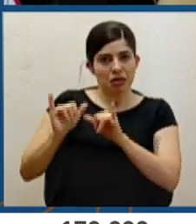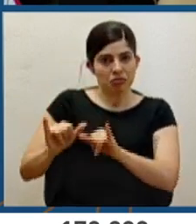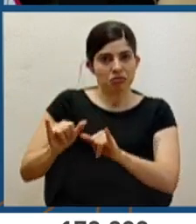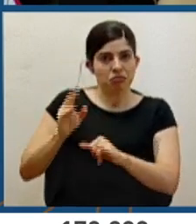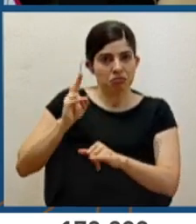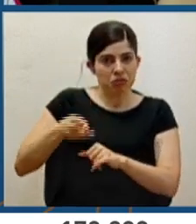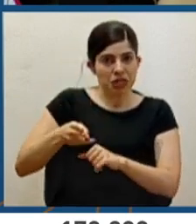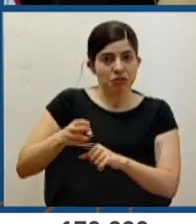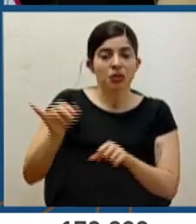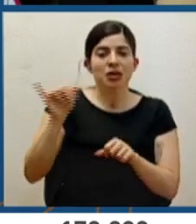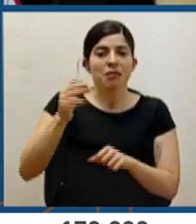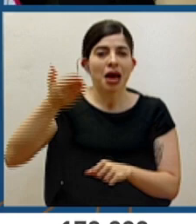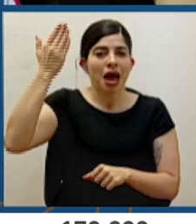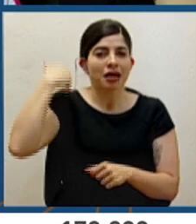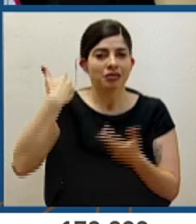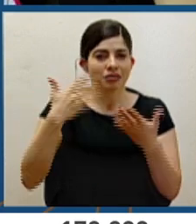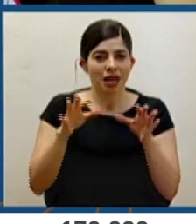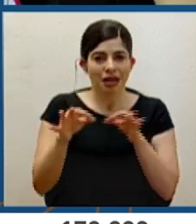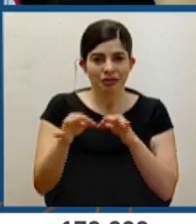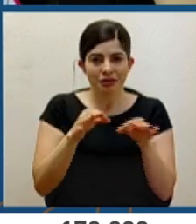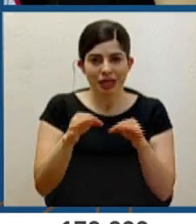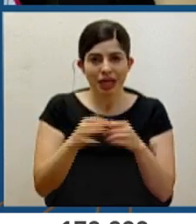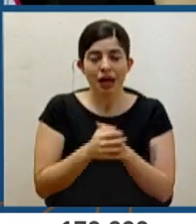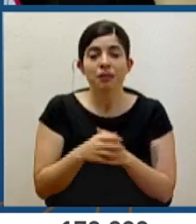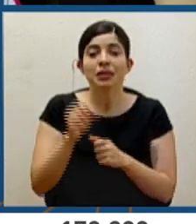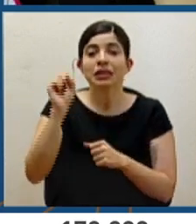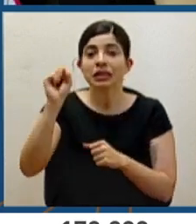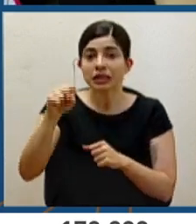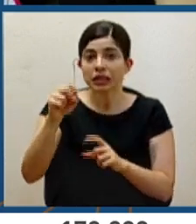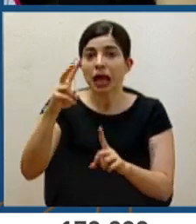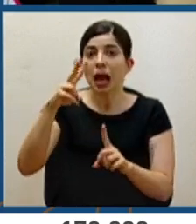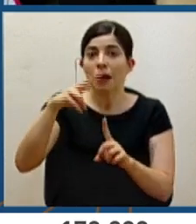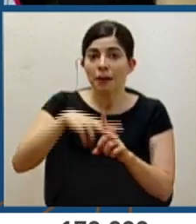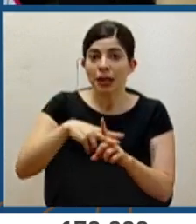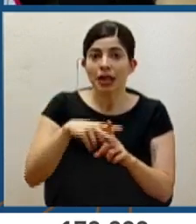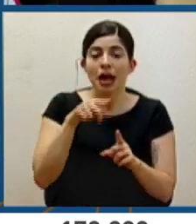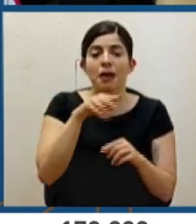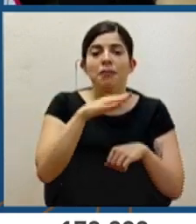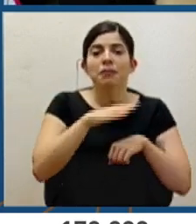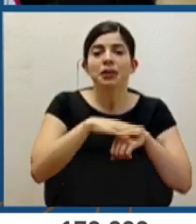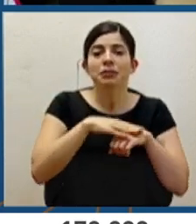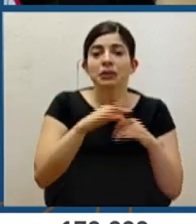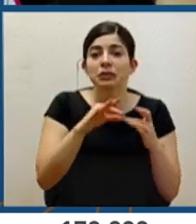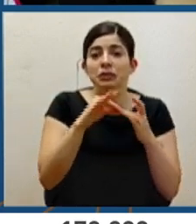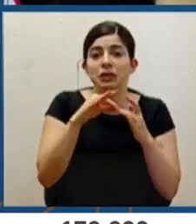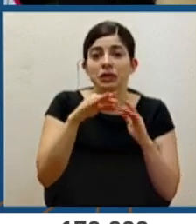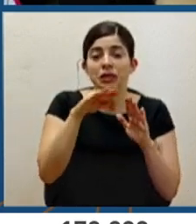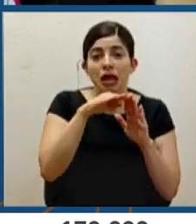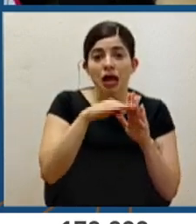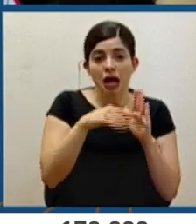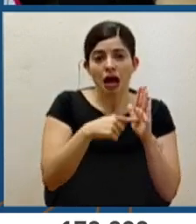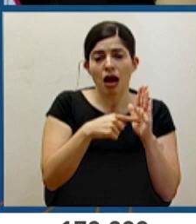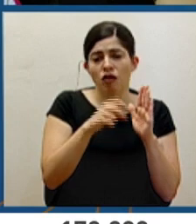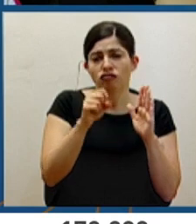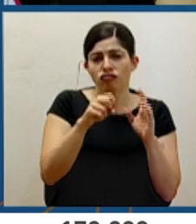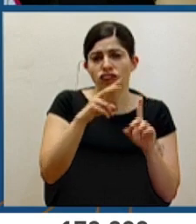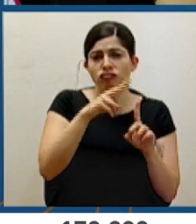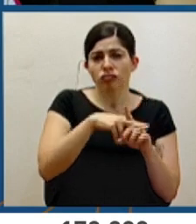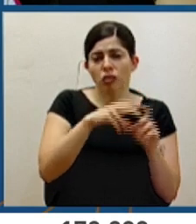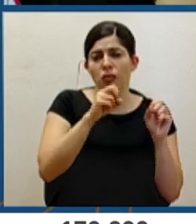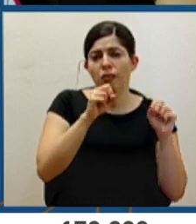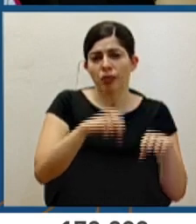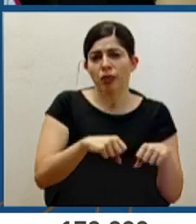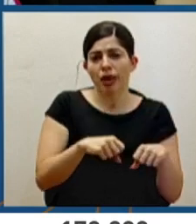también como he explicado en otras ocasiones, aplican las excepciones para poder garantizar también